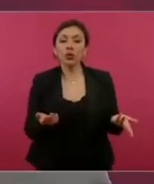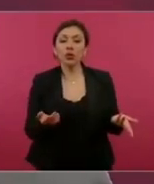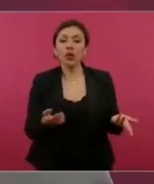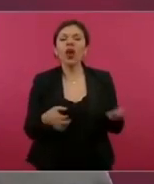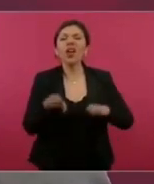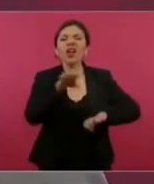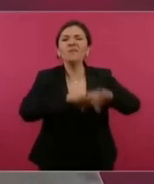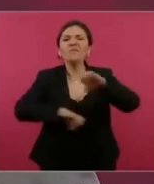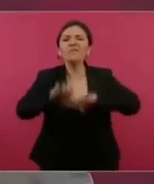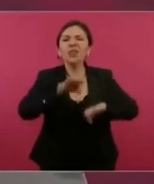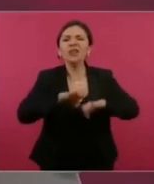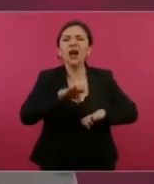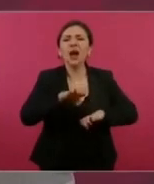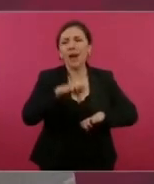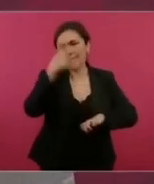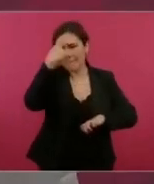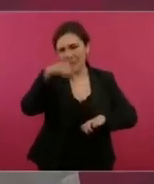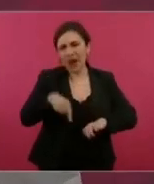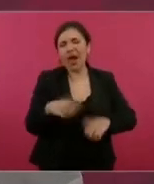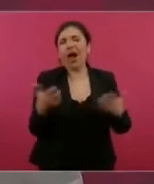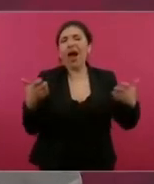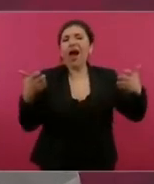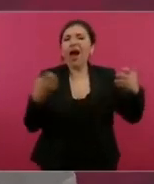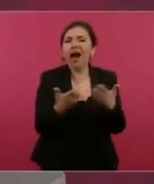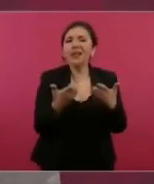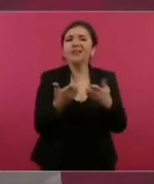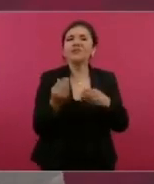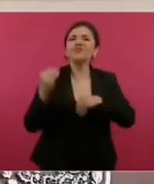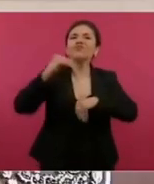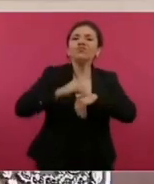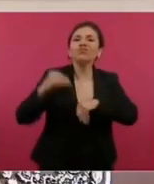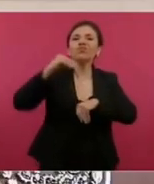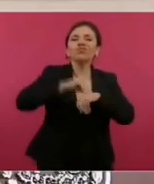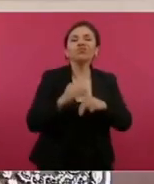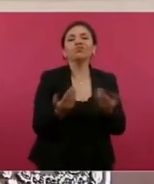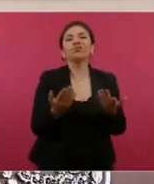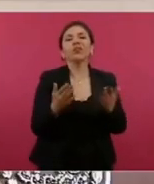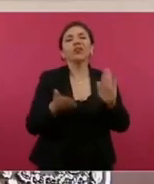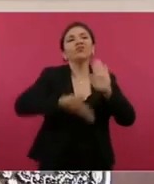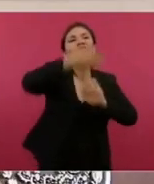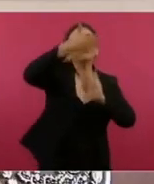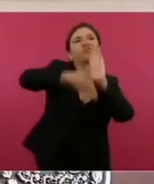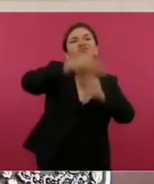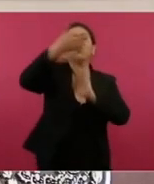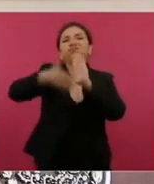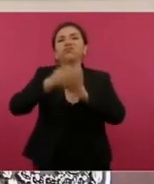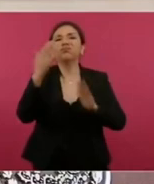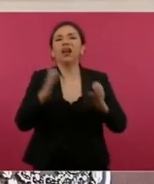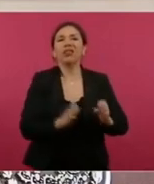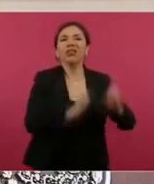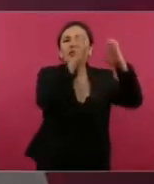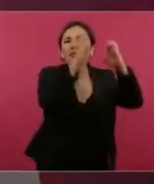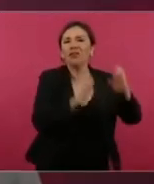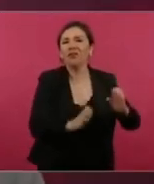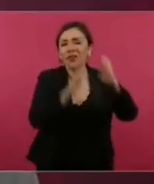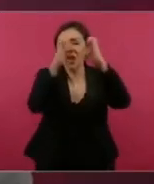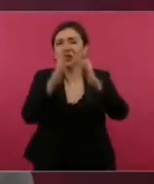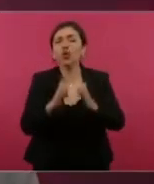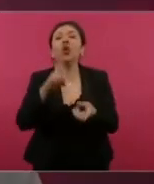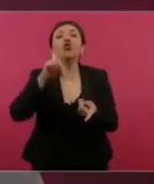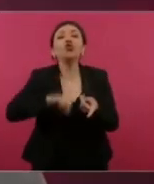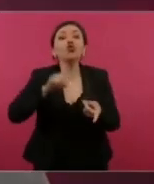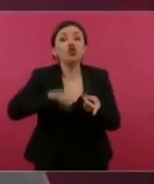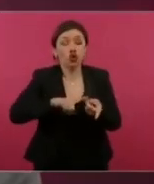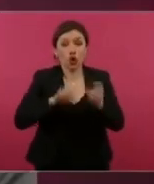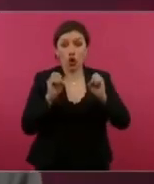desarrolladoras inmobiliarias que tienen su domicilio